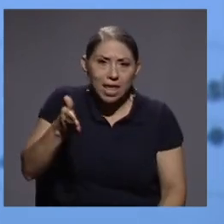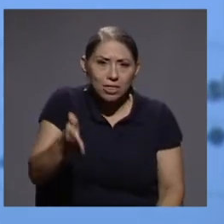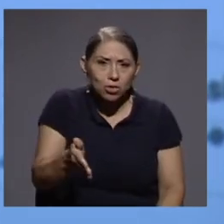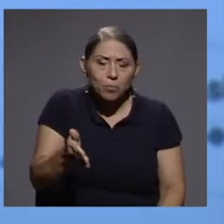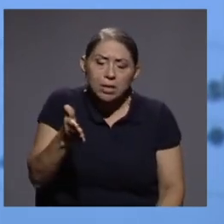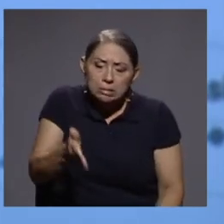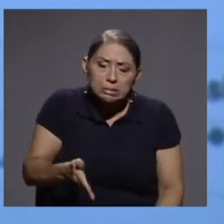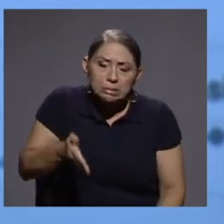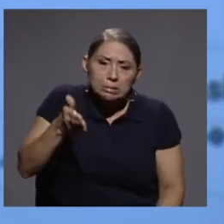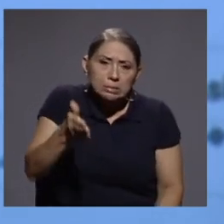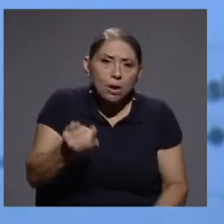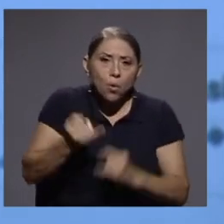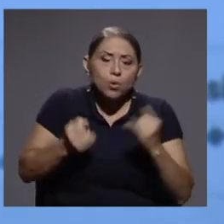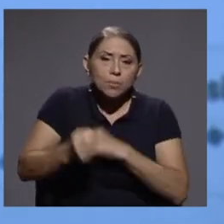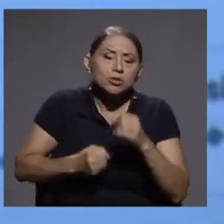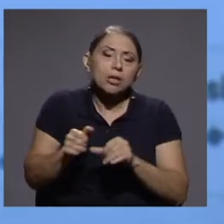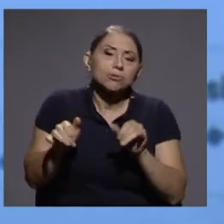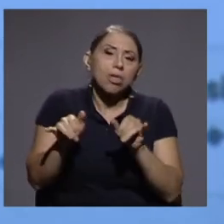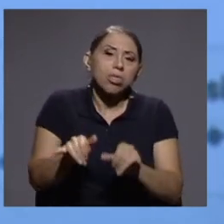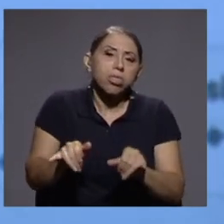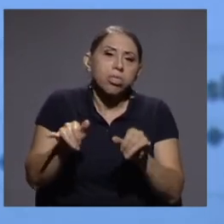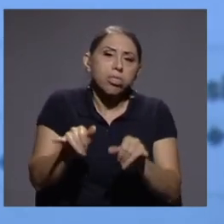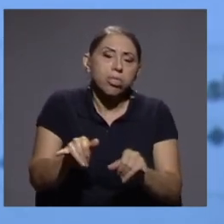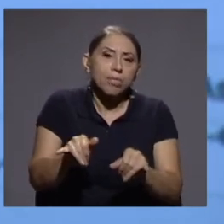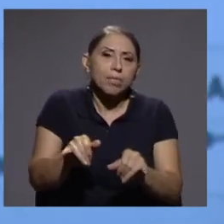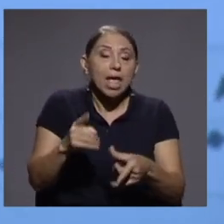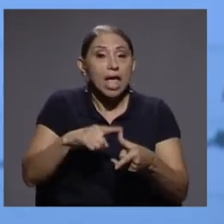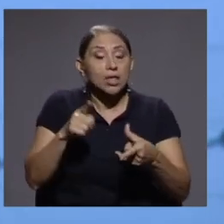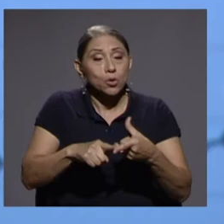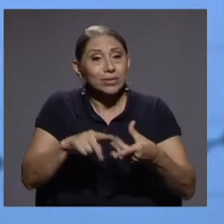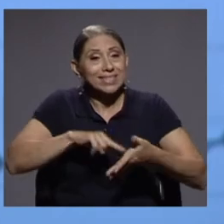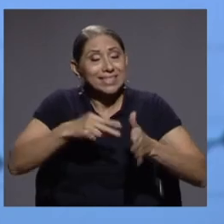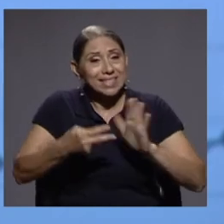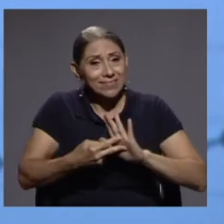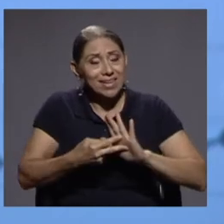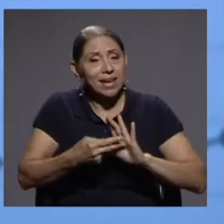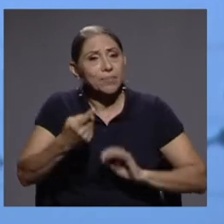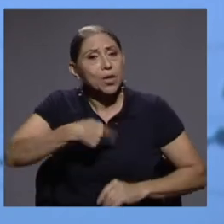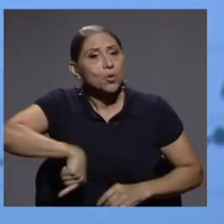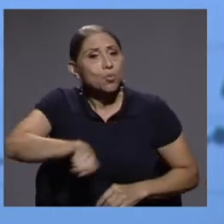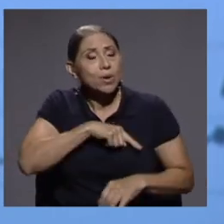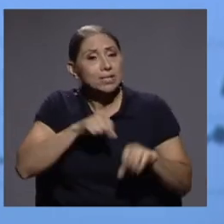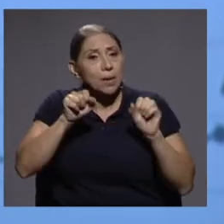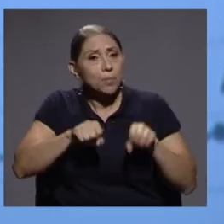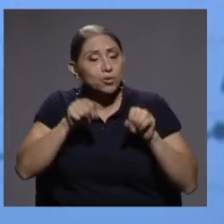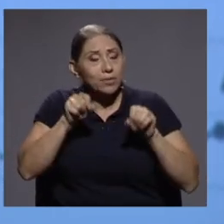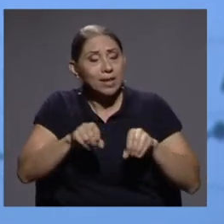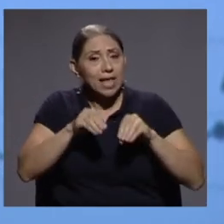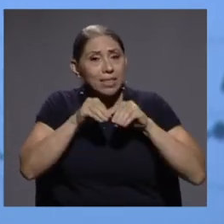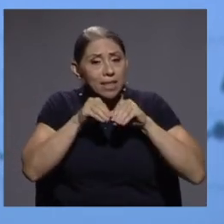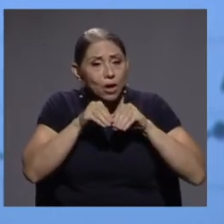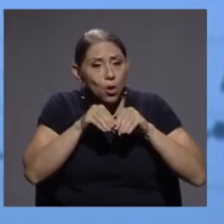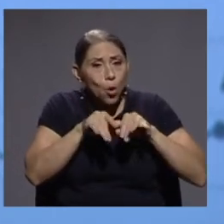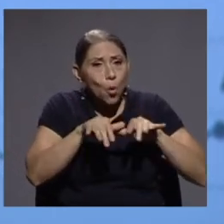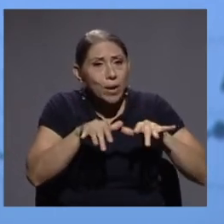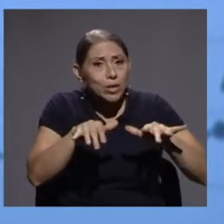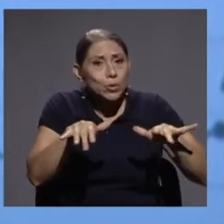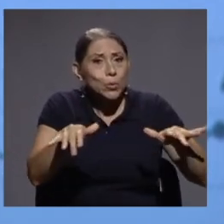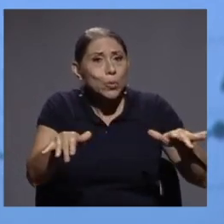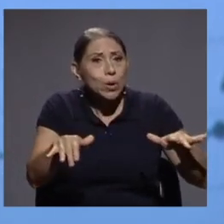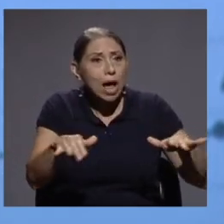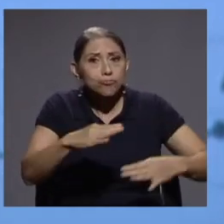los últimos años, haciendo que nuestra brecha de cobertura vaya incrementándose con respecto a otros países